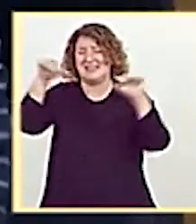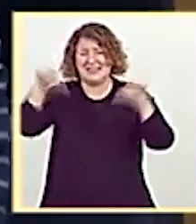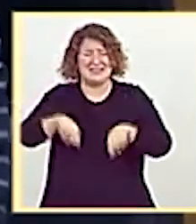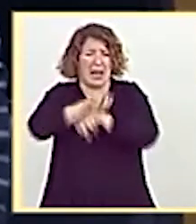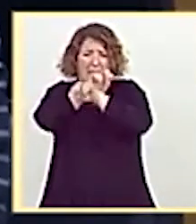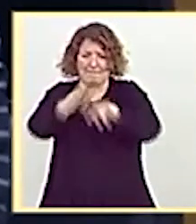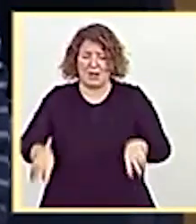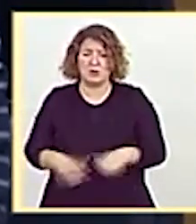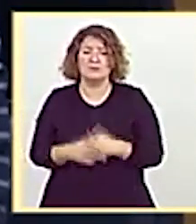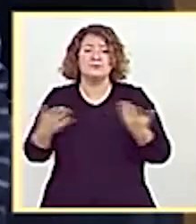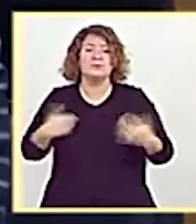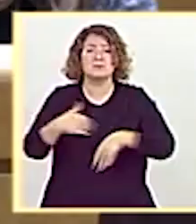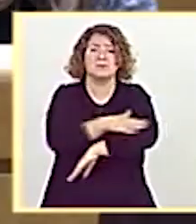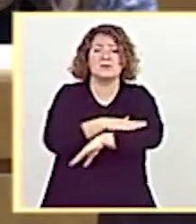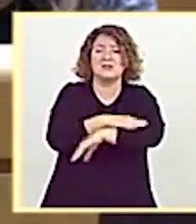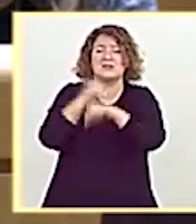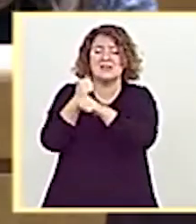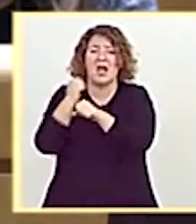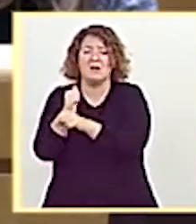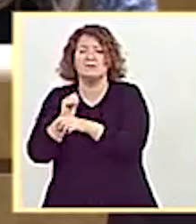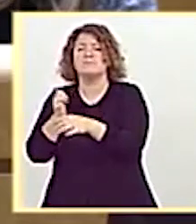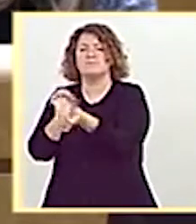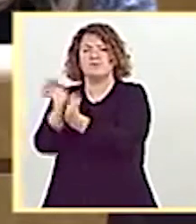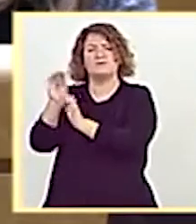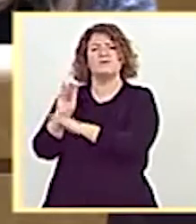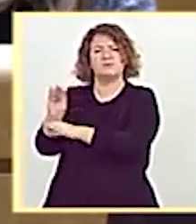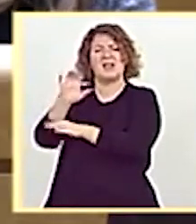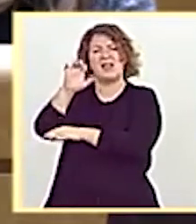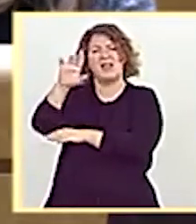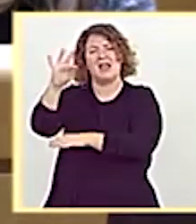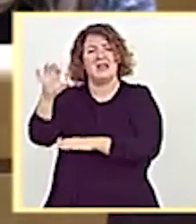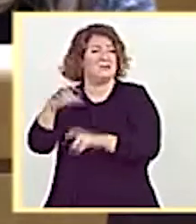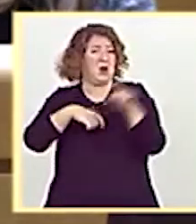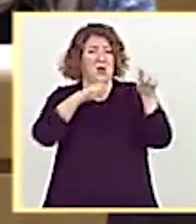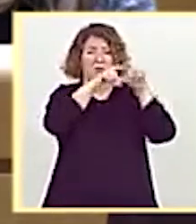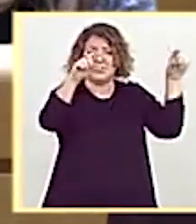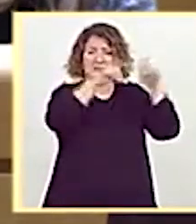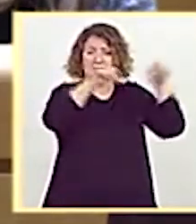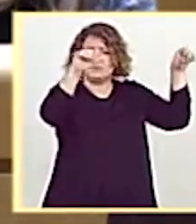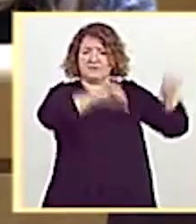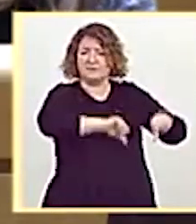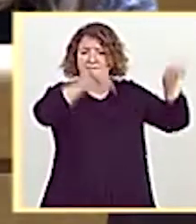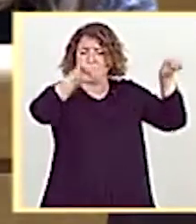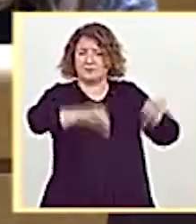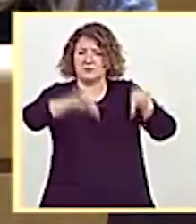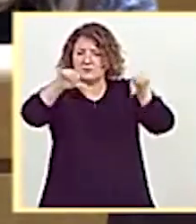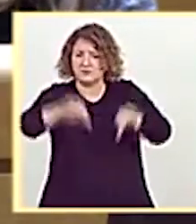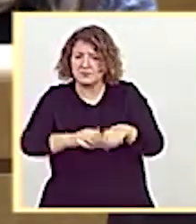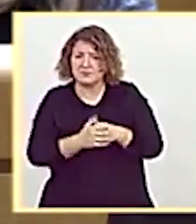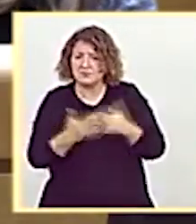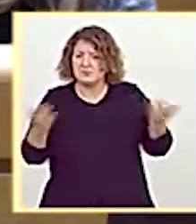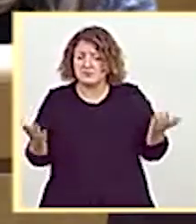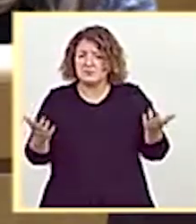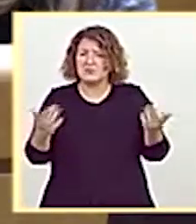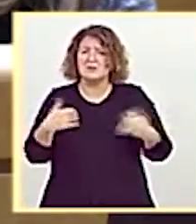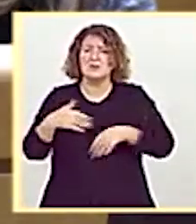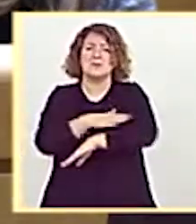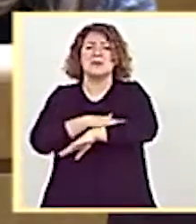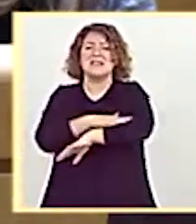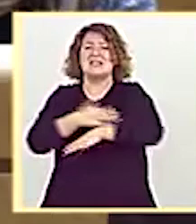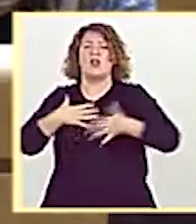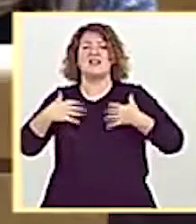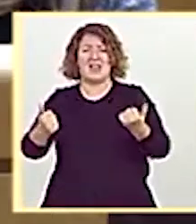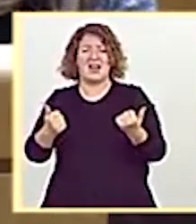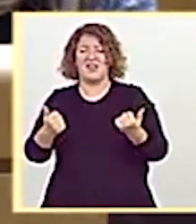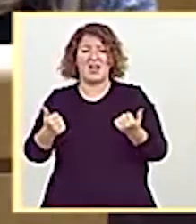de Trabajo que financia los ERTE de los trabajadores, pero deja morir a las empresas. Un ministerio de Sanidad que confina